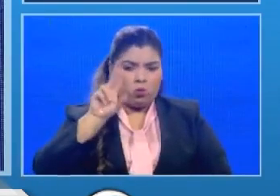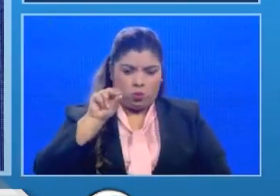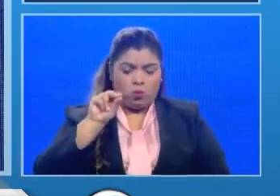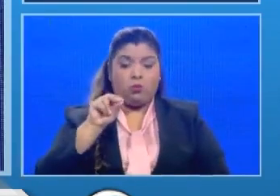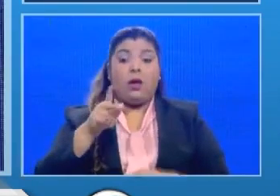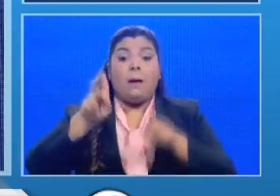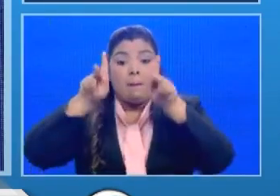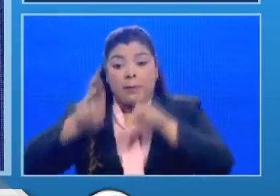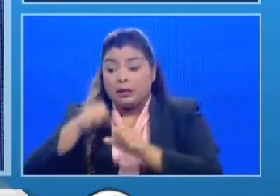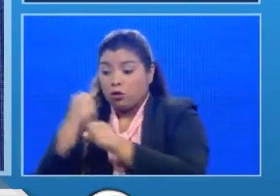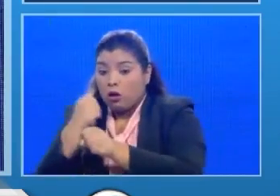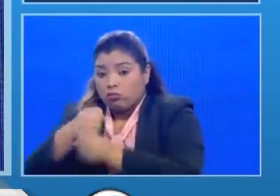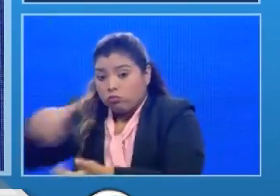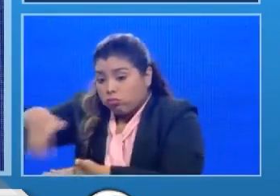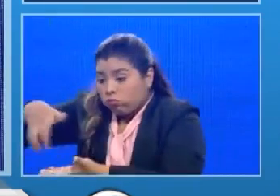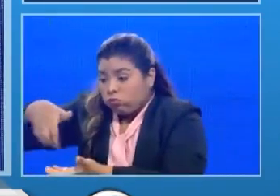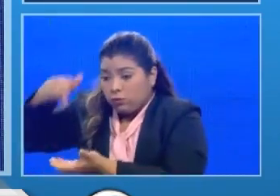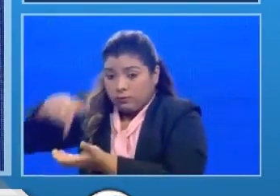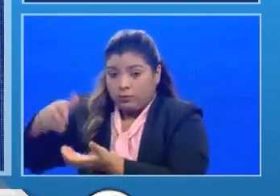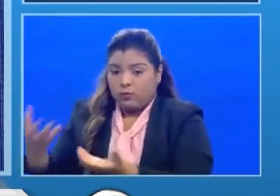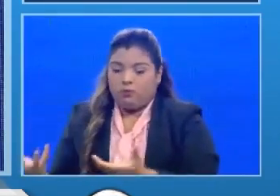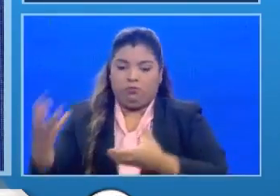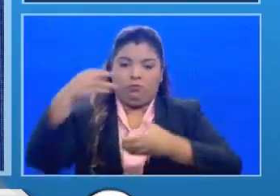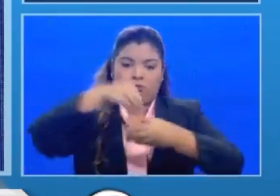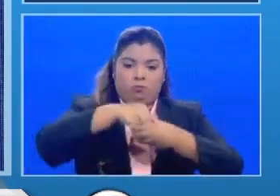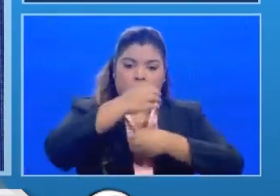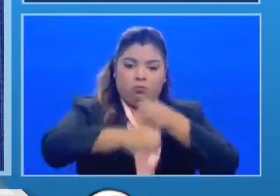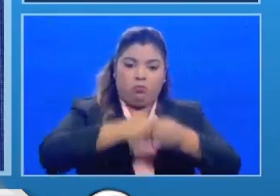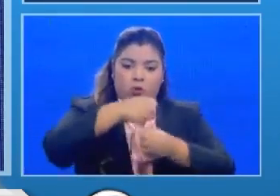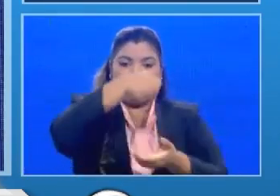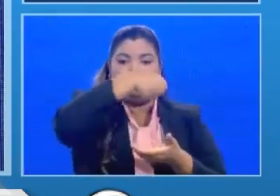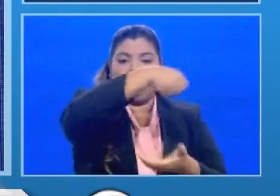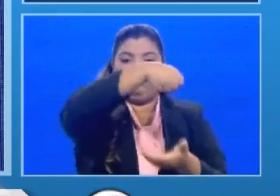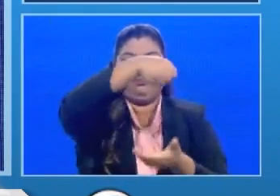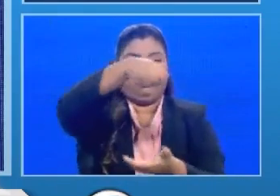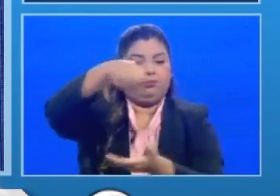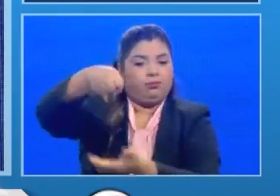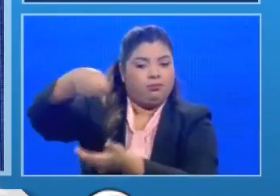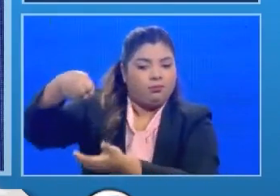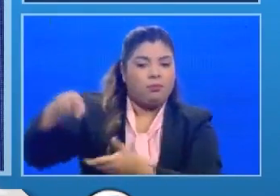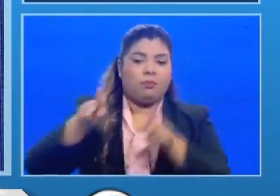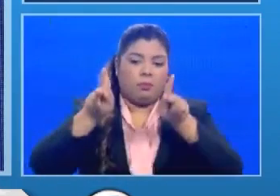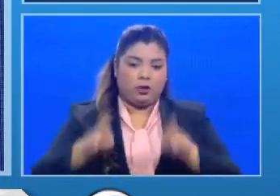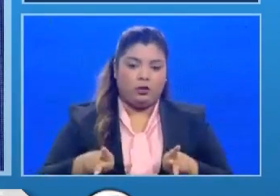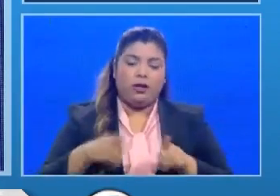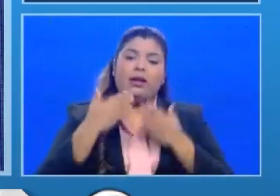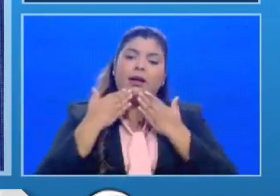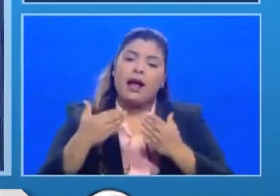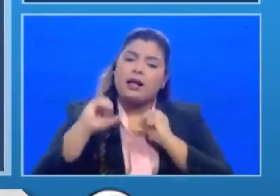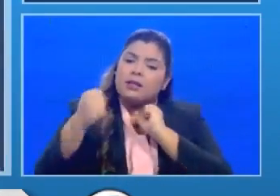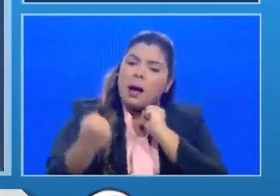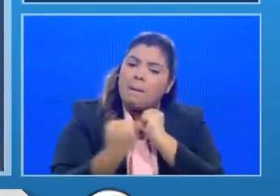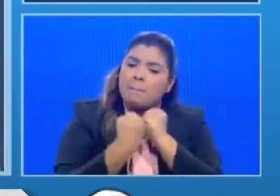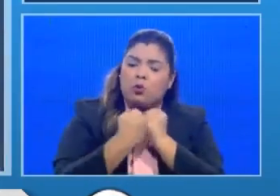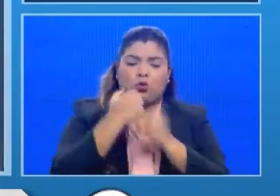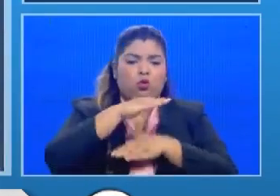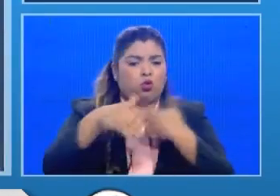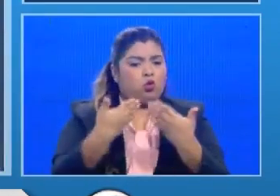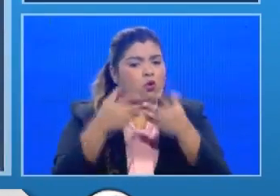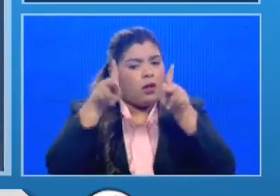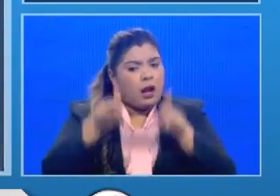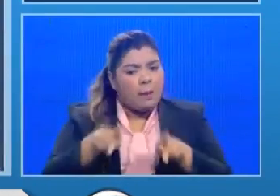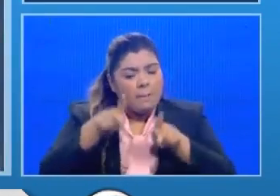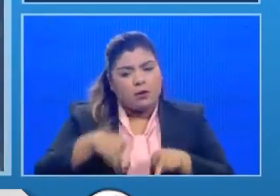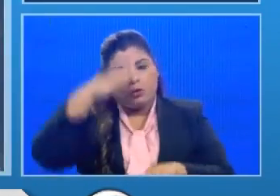campo a la mesa agradezco profundamente el apoyo solidario de nuestros productores de la